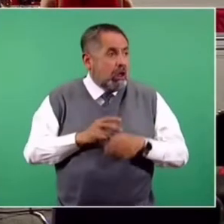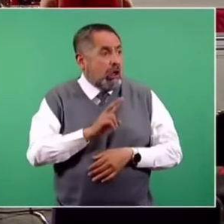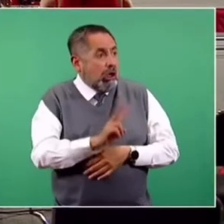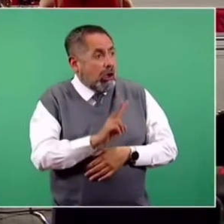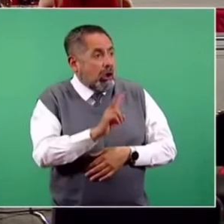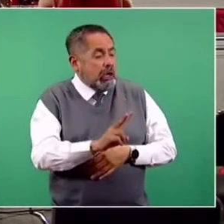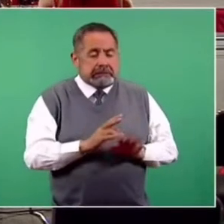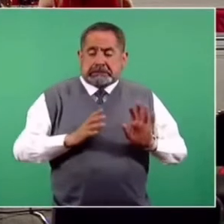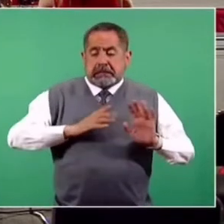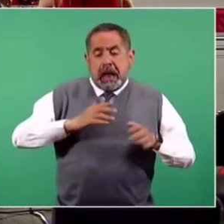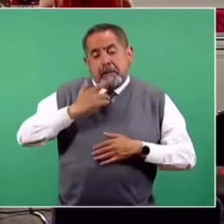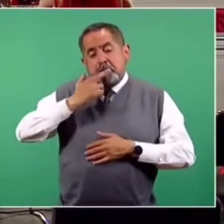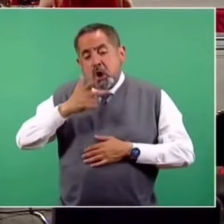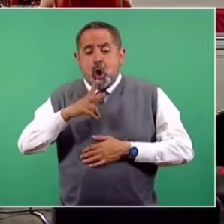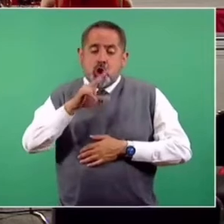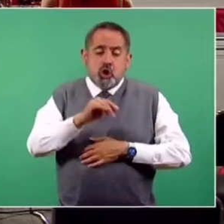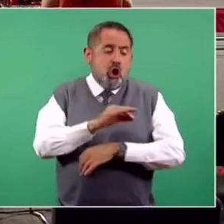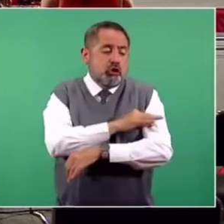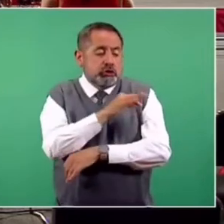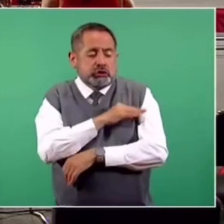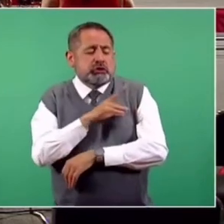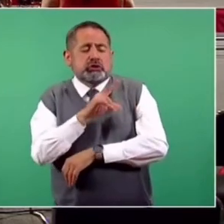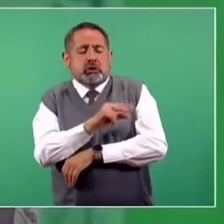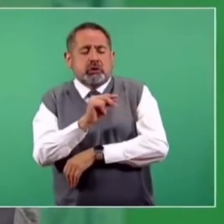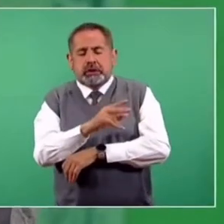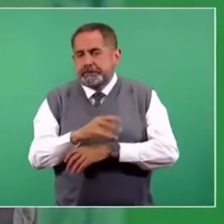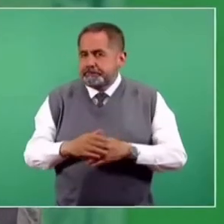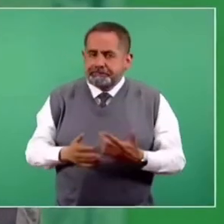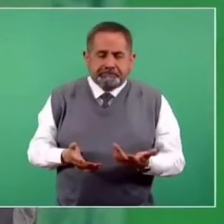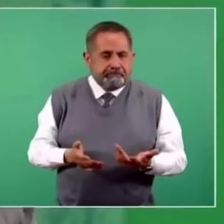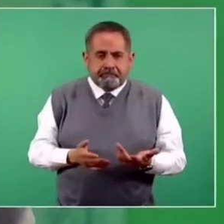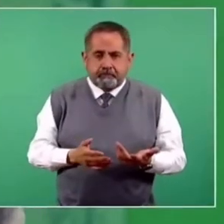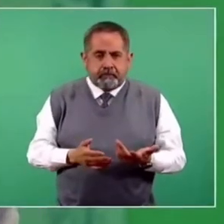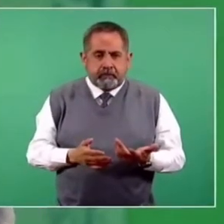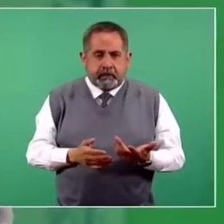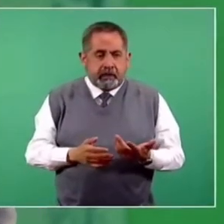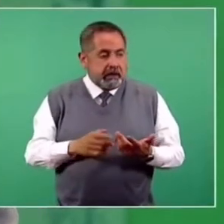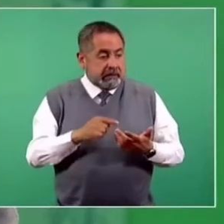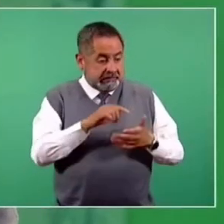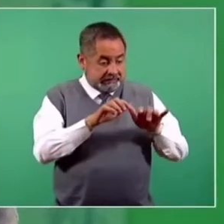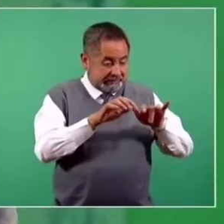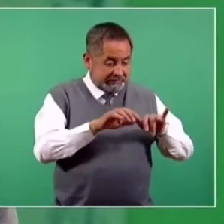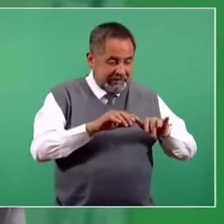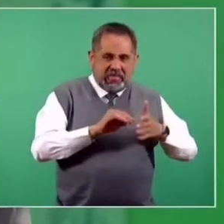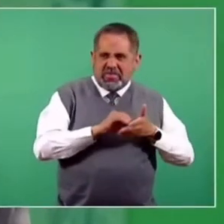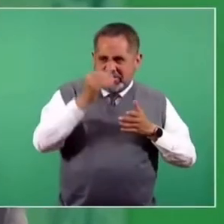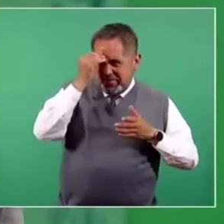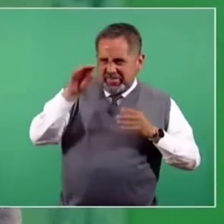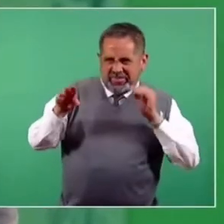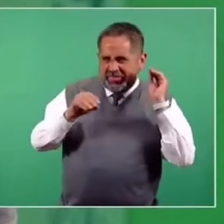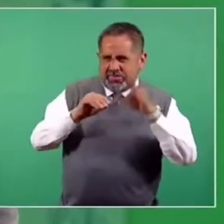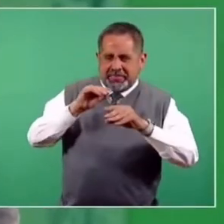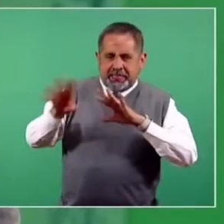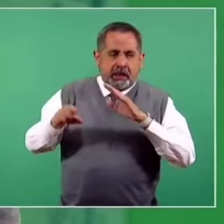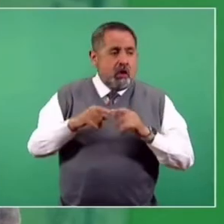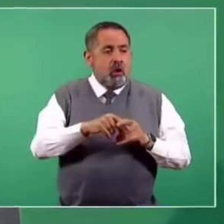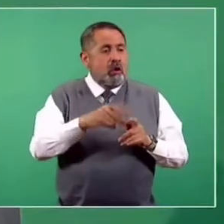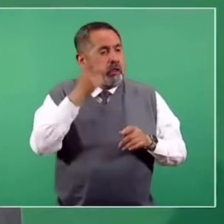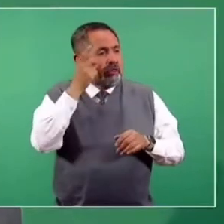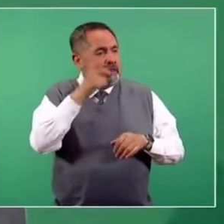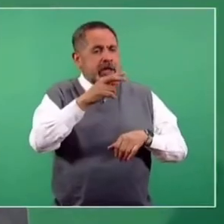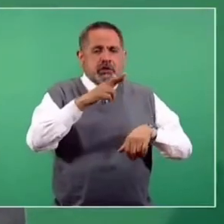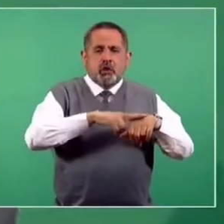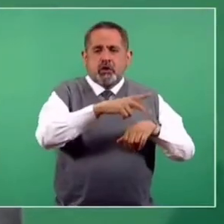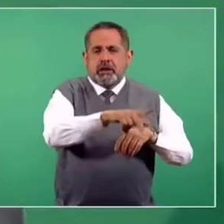vacunarse, pero de toda la sociedad, posiblemente de quien escribe la nota o de la persona que es editora de un diario